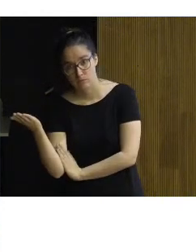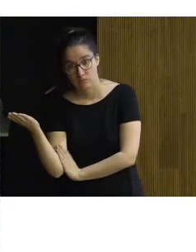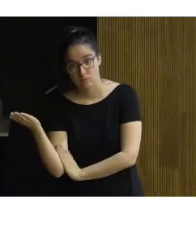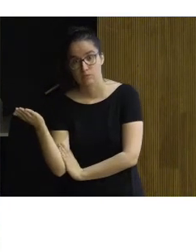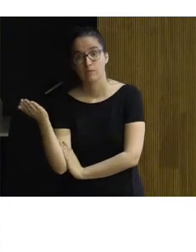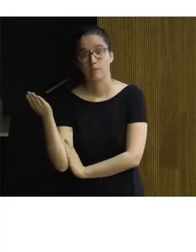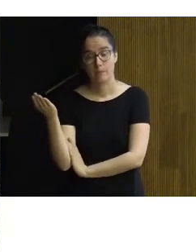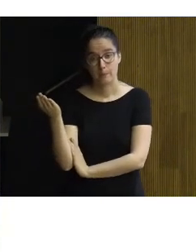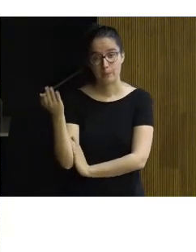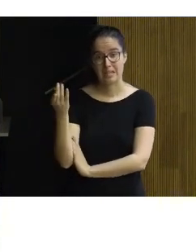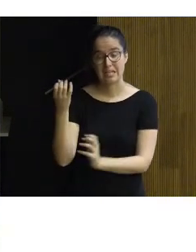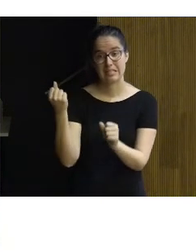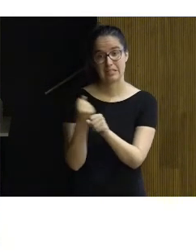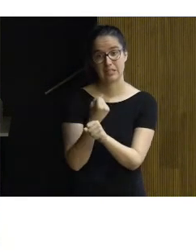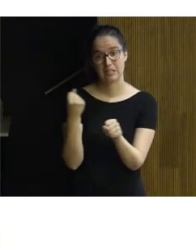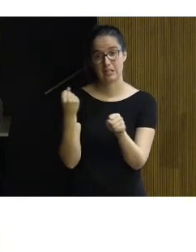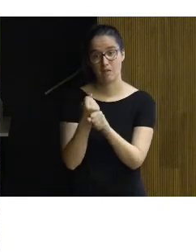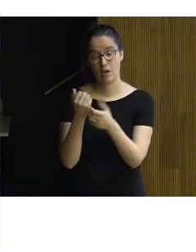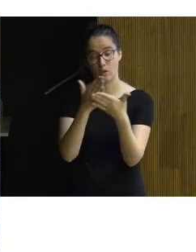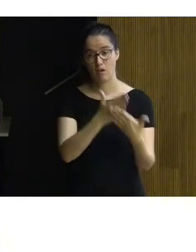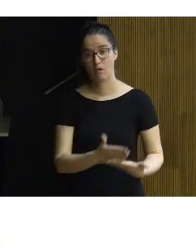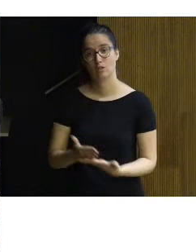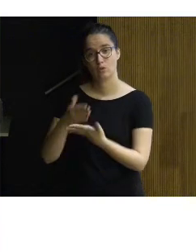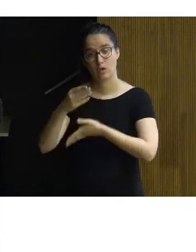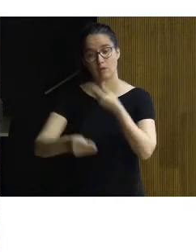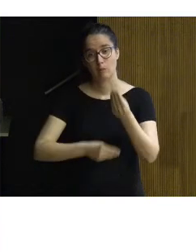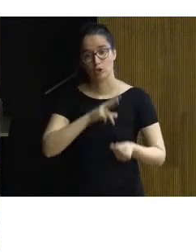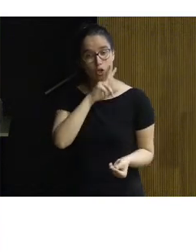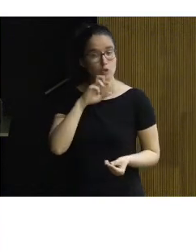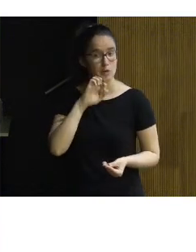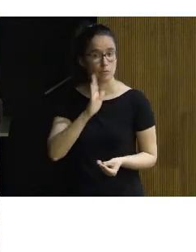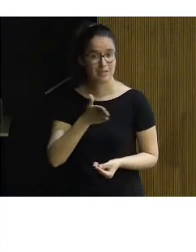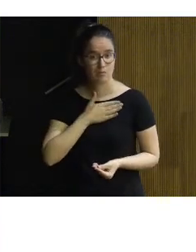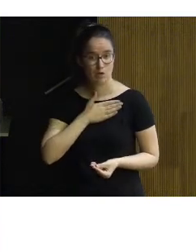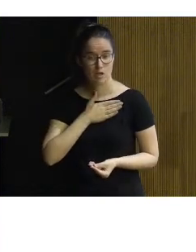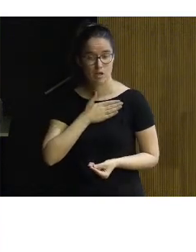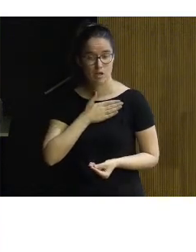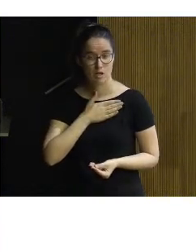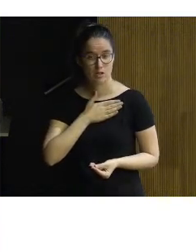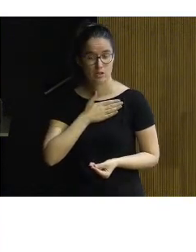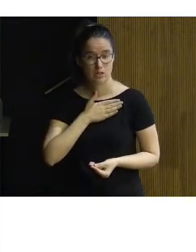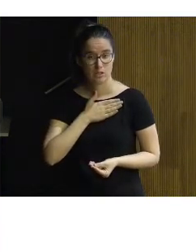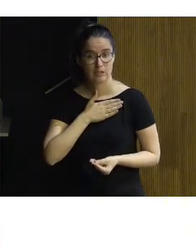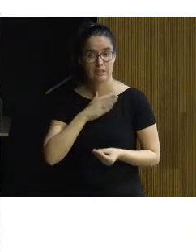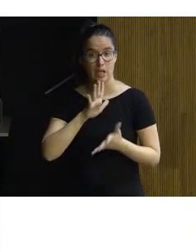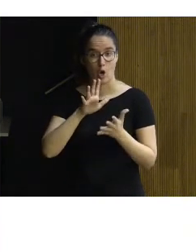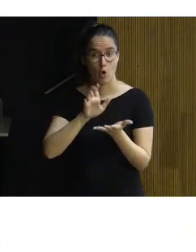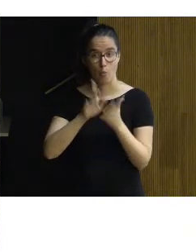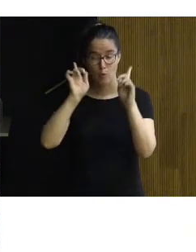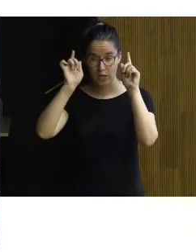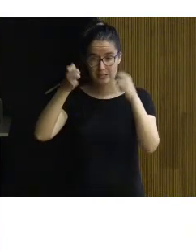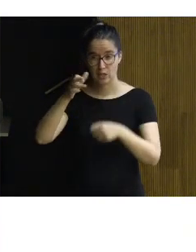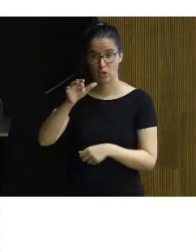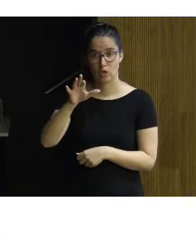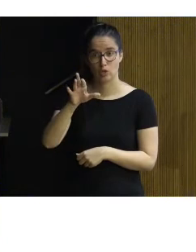en esa en esa labor de de de estudio que habíamos hecho sobre los valores patrimoniales de de del monasterio de Suso